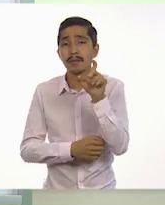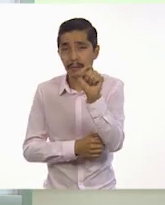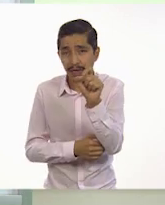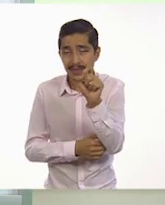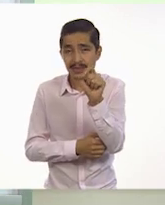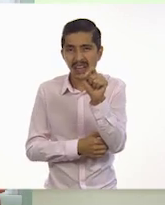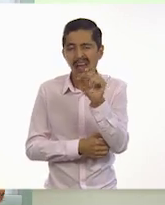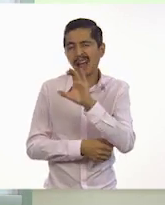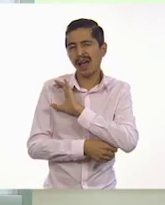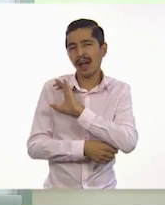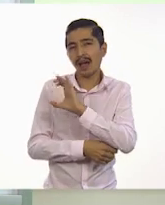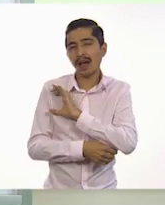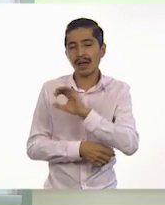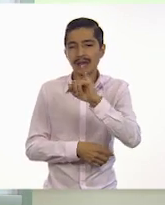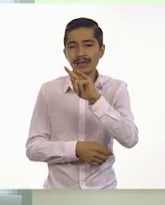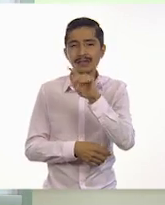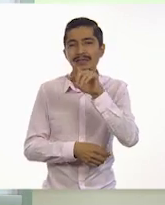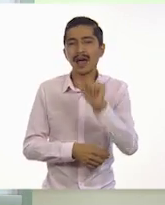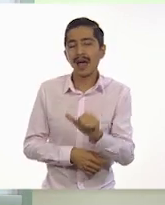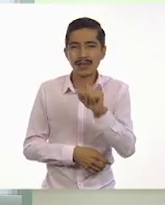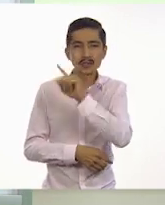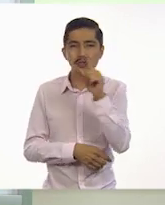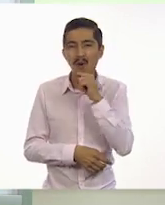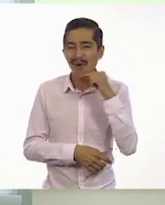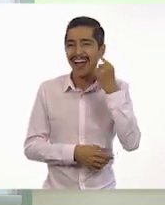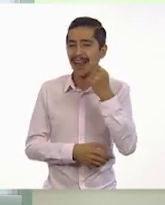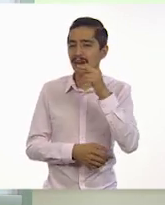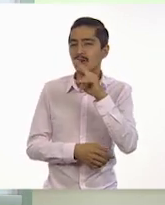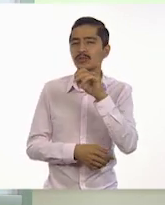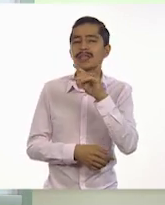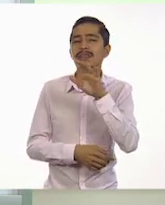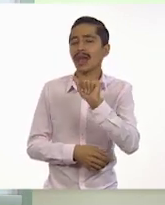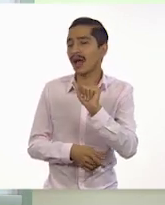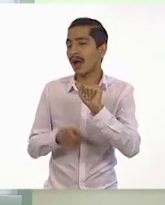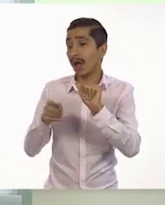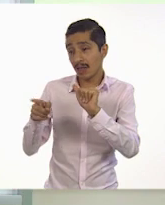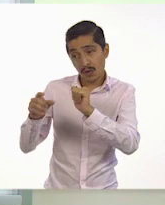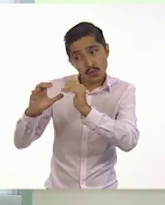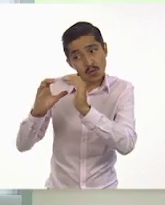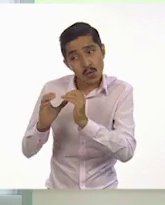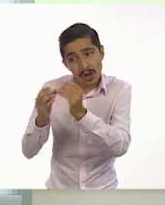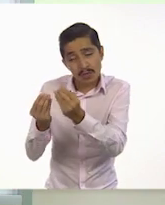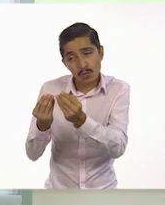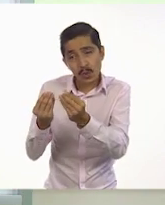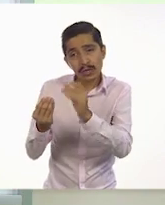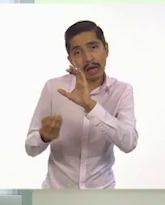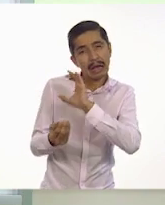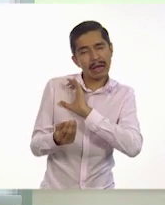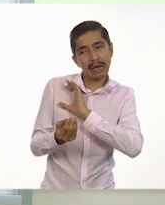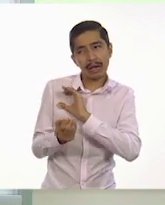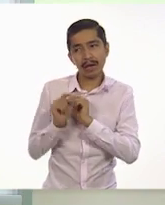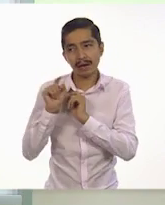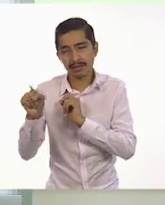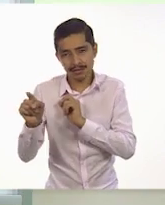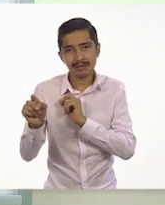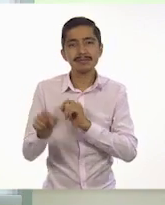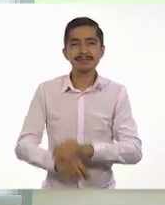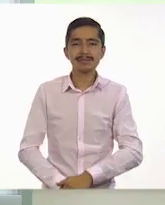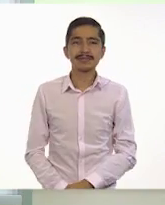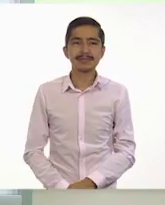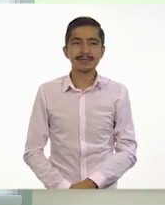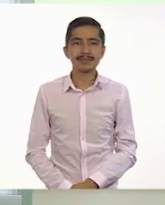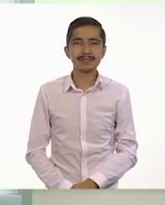Con cariño, Itza y Sohar. Querida Rosita, mientras tanto, cuídate. Te queremos. Ay,